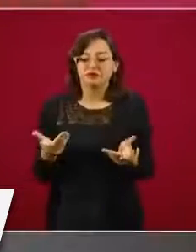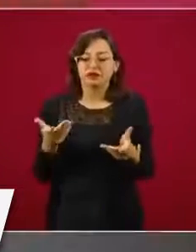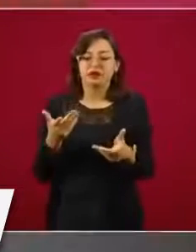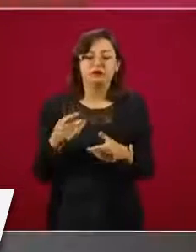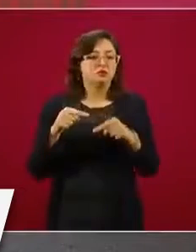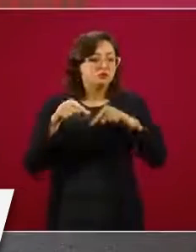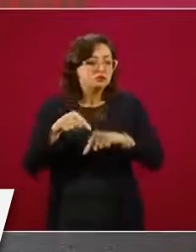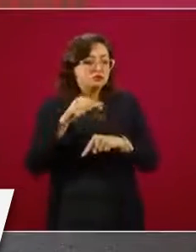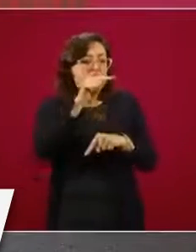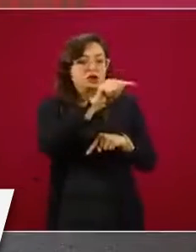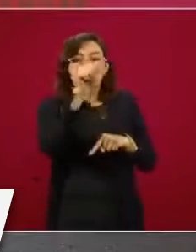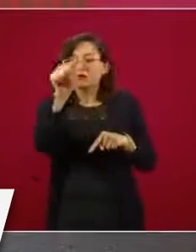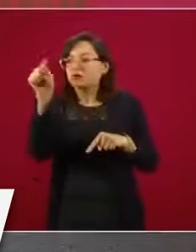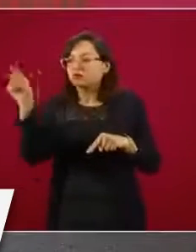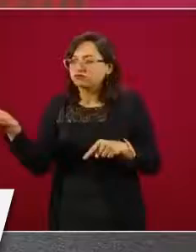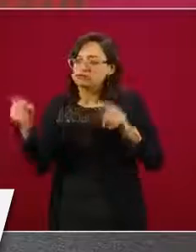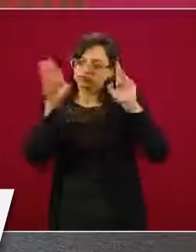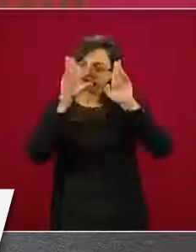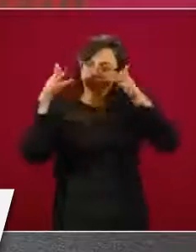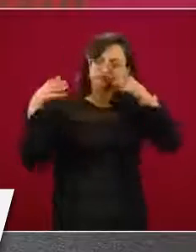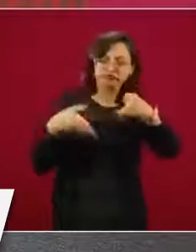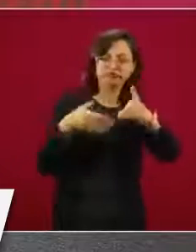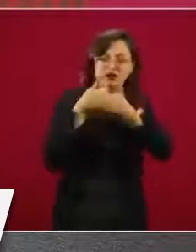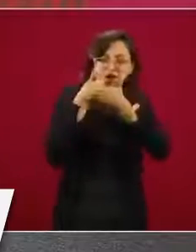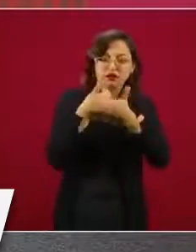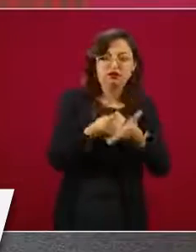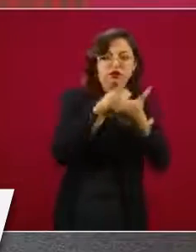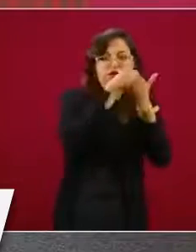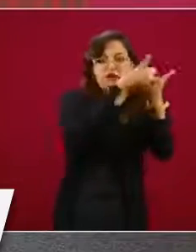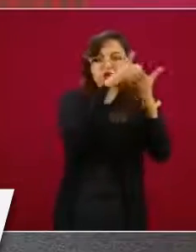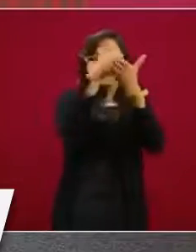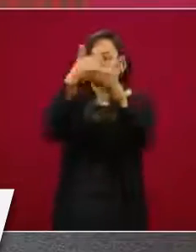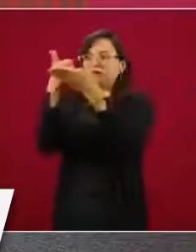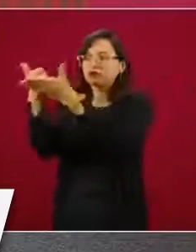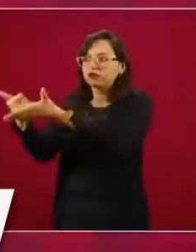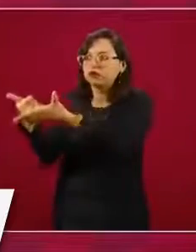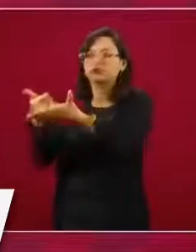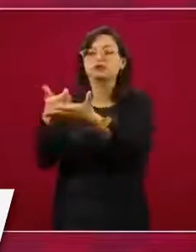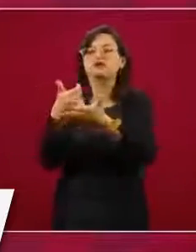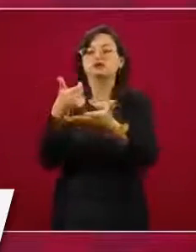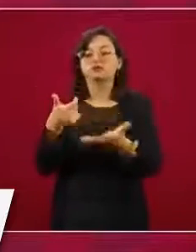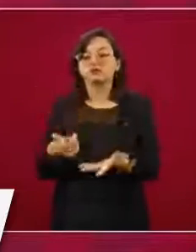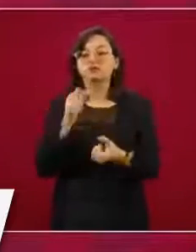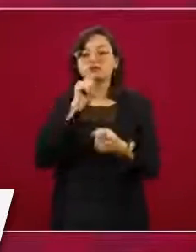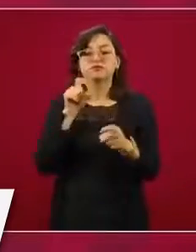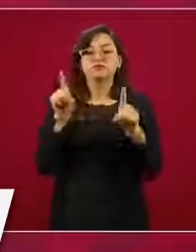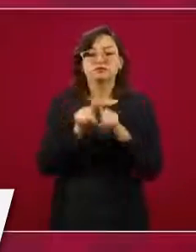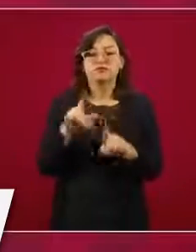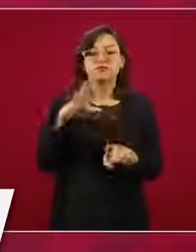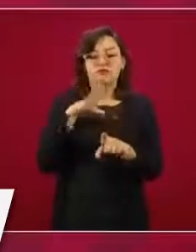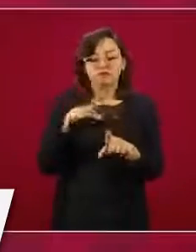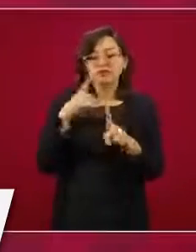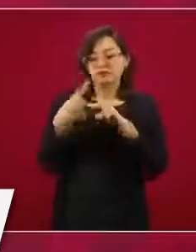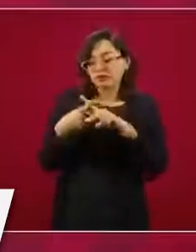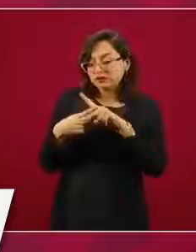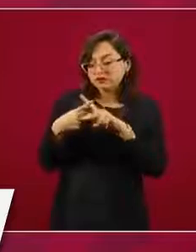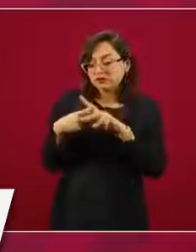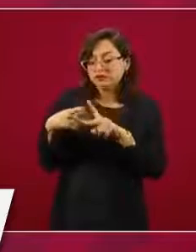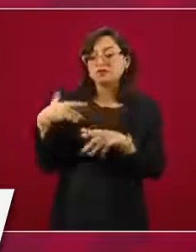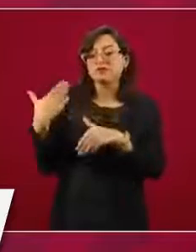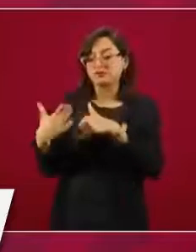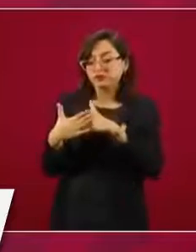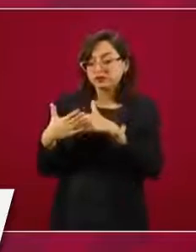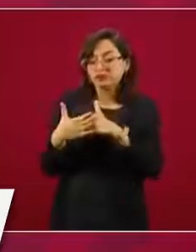más se necesita con el propósito, ya hay hasta proyecciones en ese sentido, de que cuando,